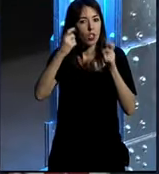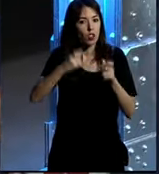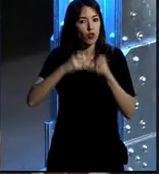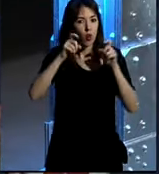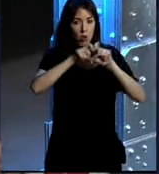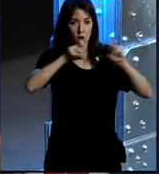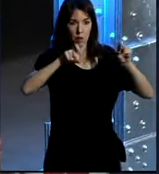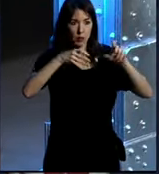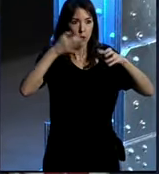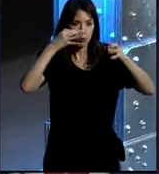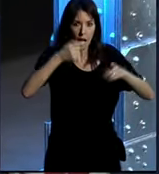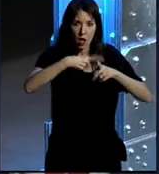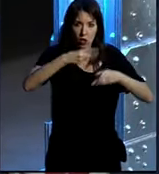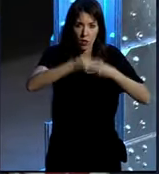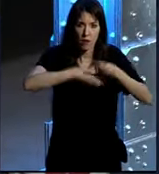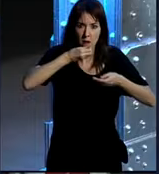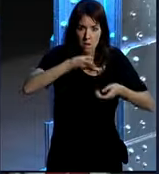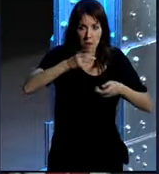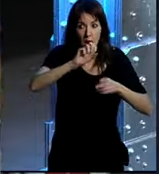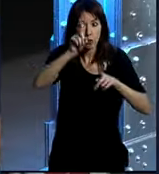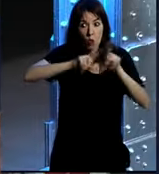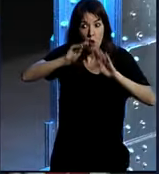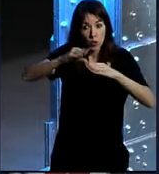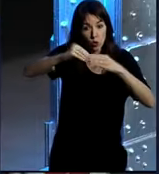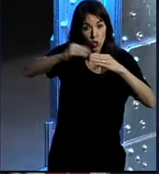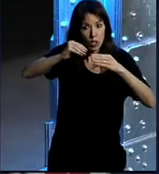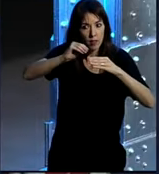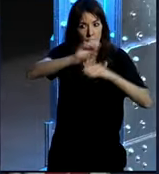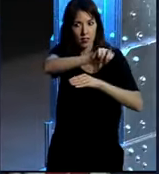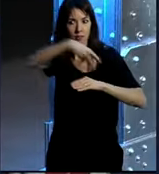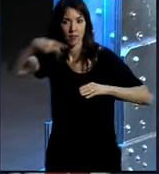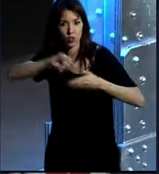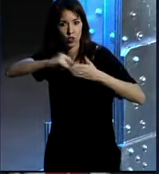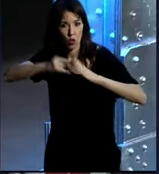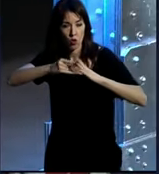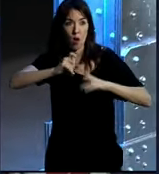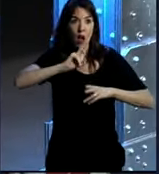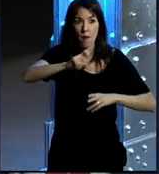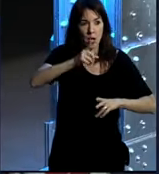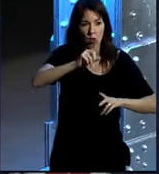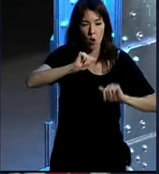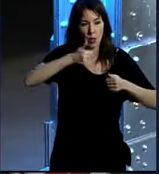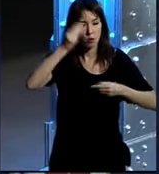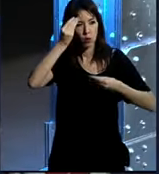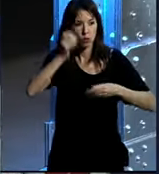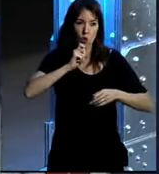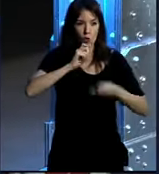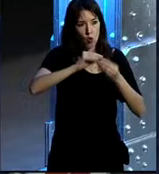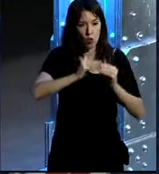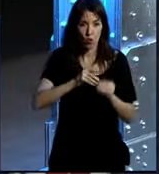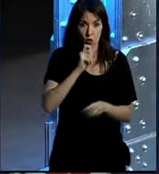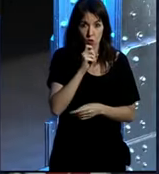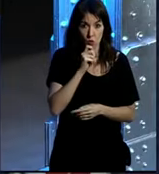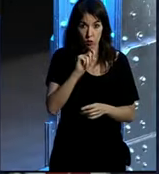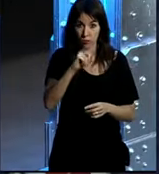compañía por verdaderamente hacer las cosas bien y resolver los problemas de los clientes y lejos de una amenaza pues intentamos empezar a construir aquello por lo cual